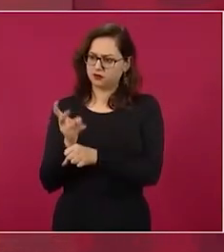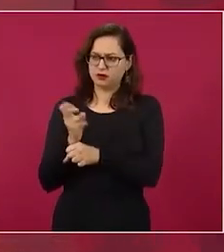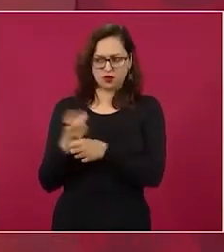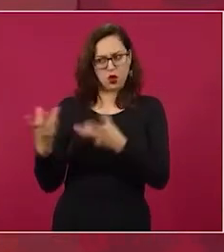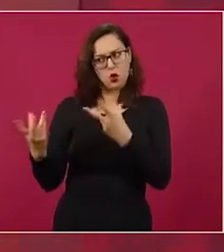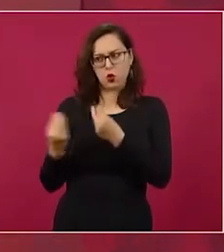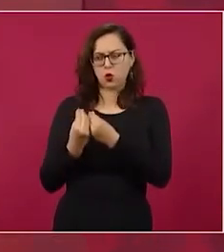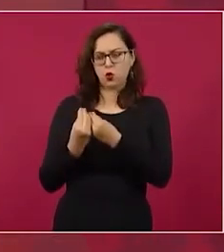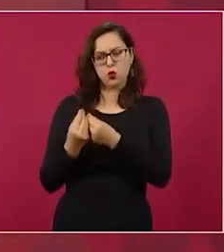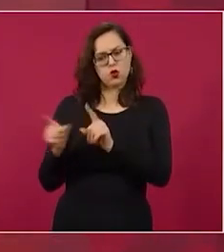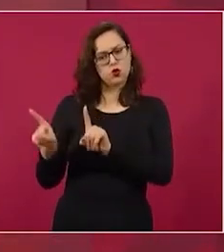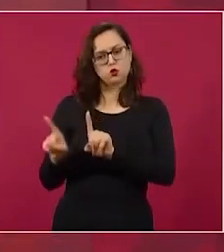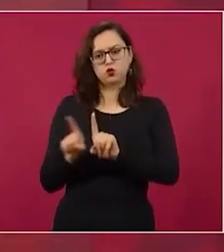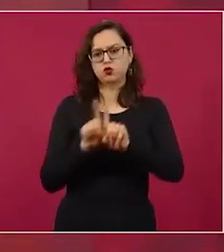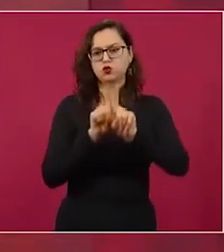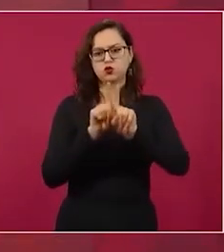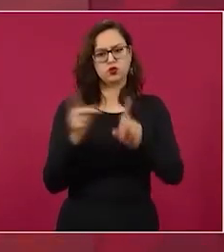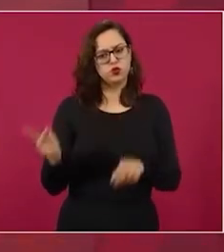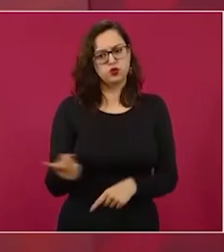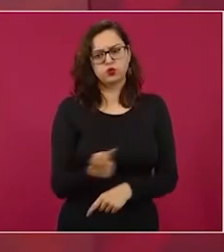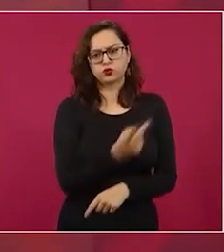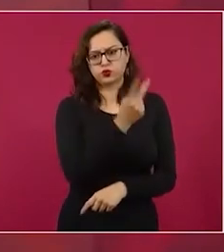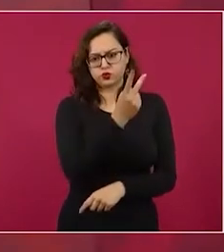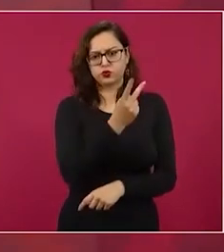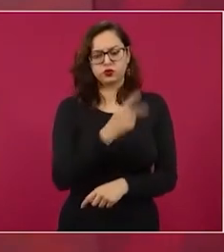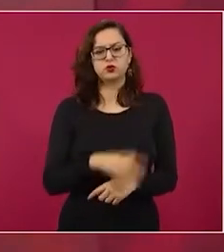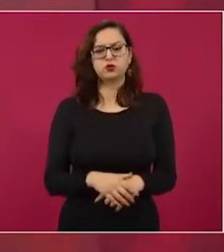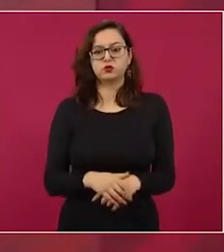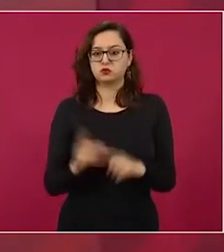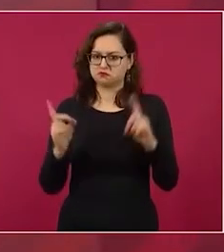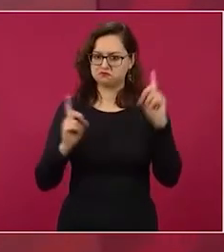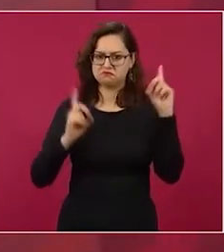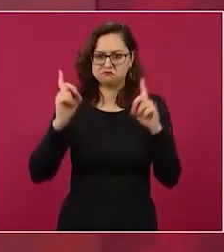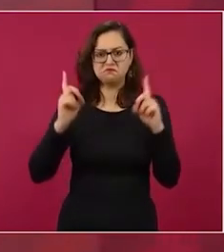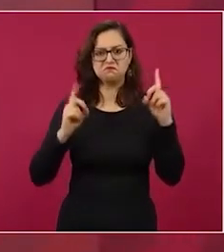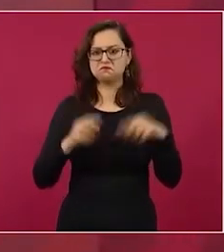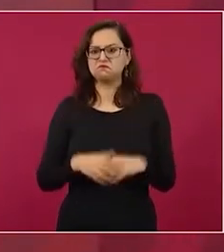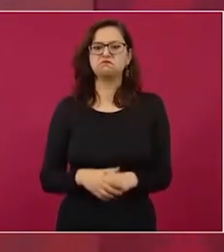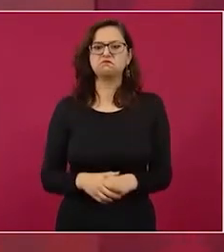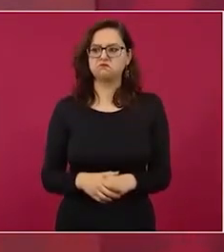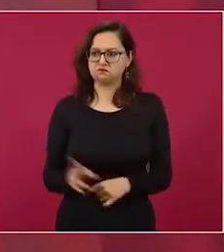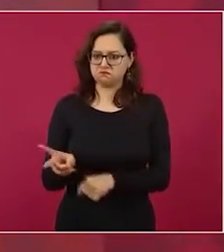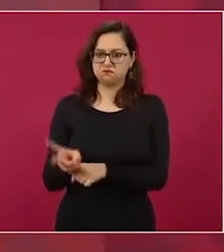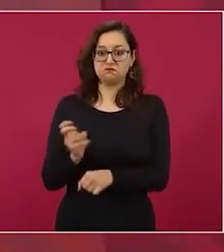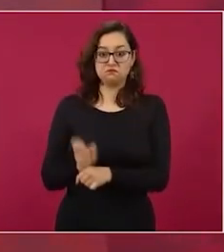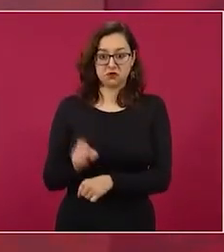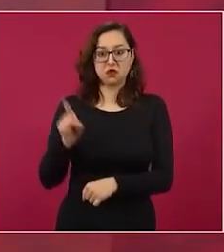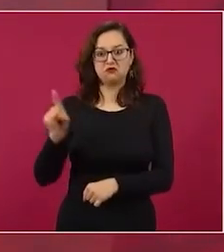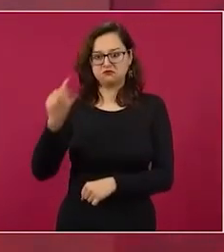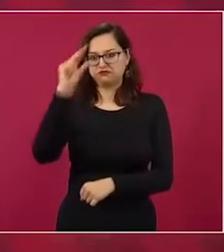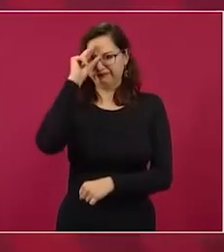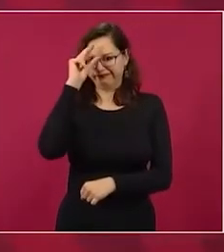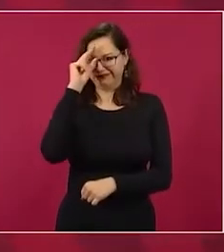a Hugo López Gatel es una autoridad